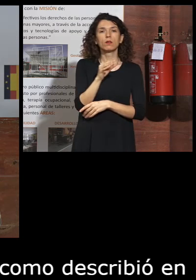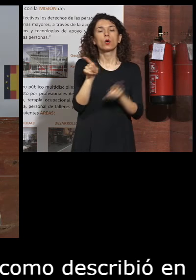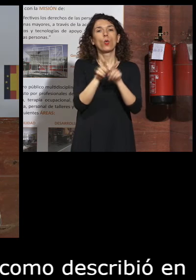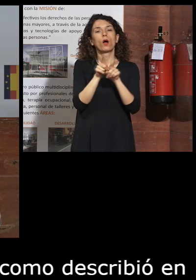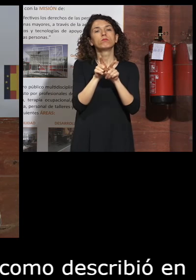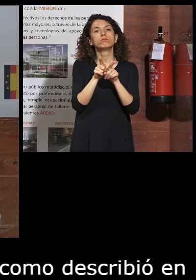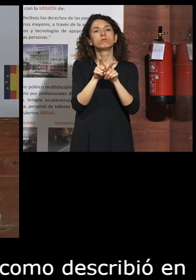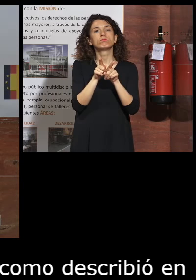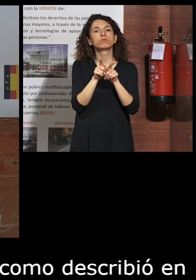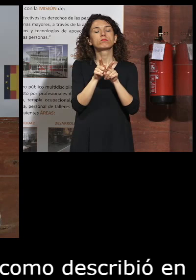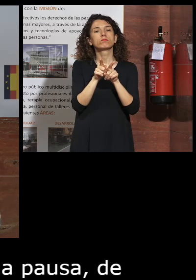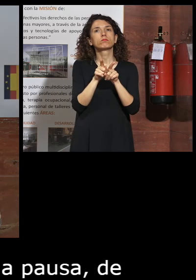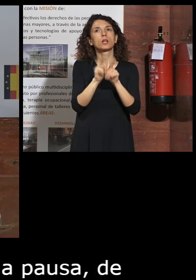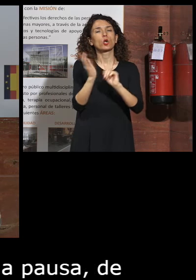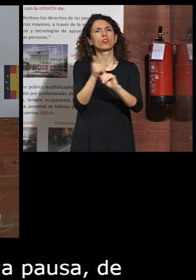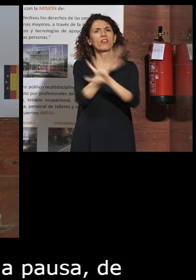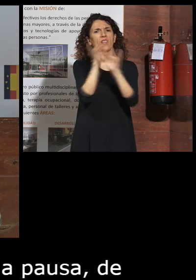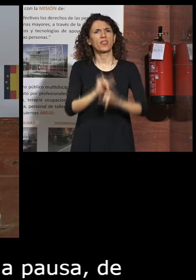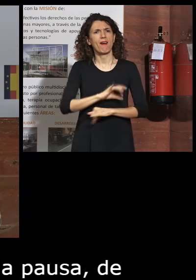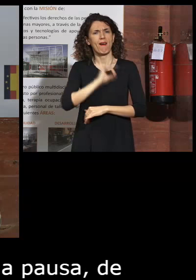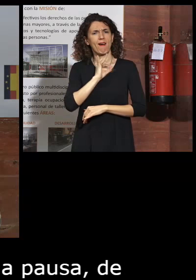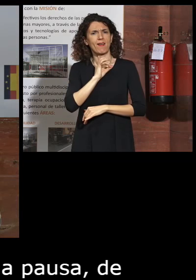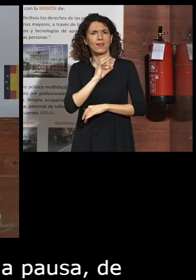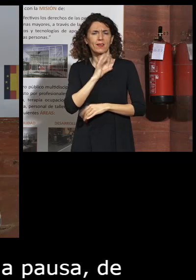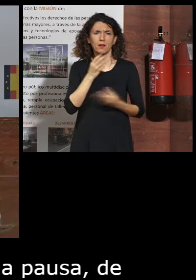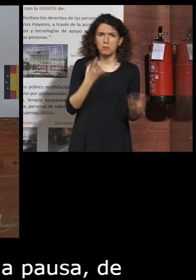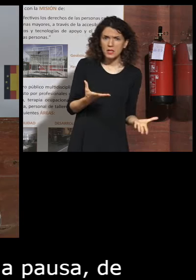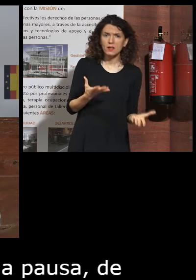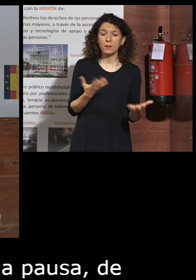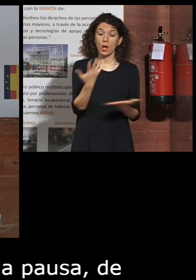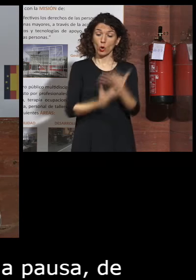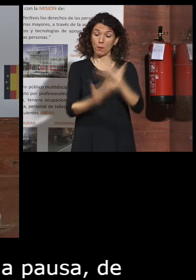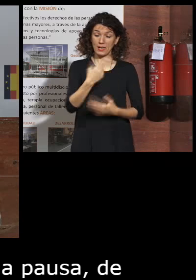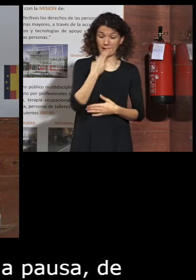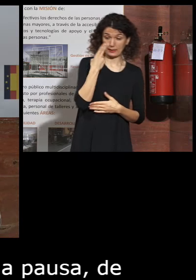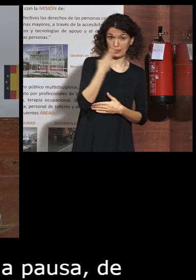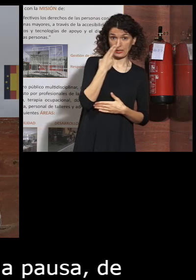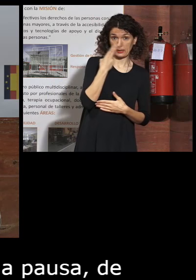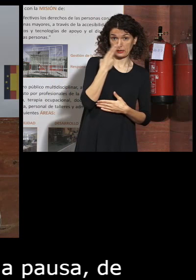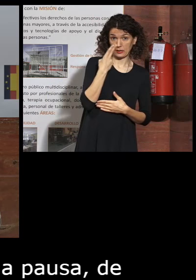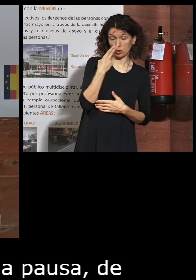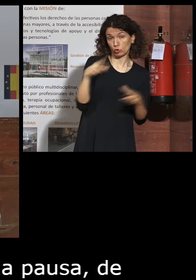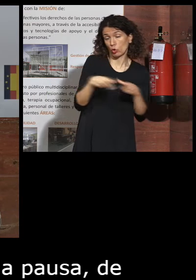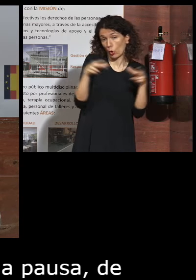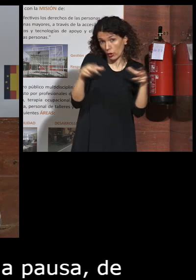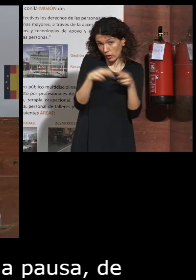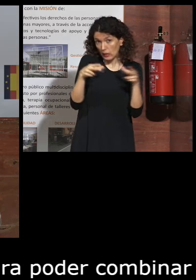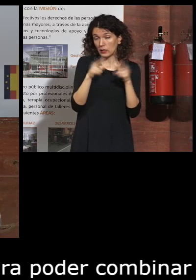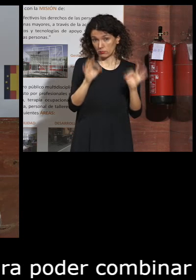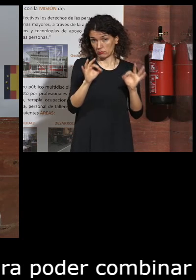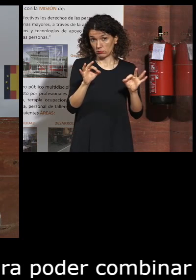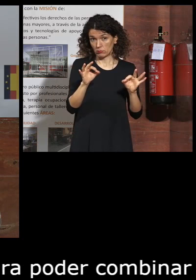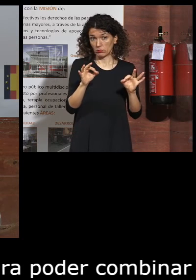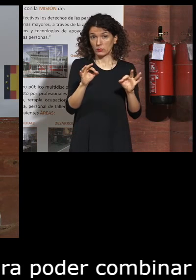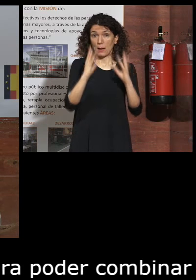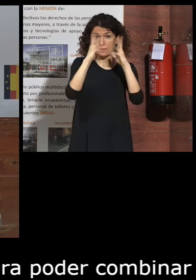felicidad una alegría para poder combinar los intereses sociales de en este caso